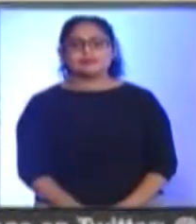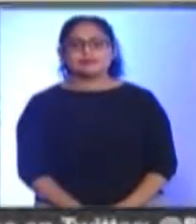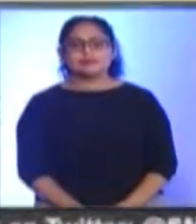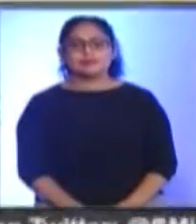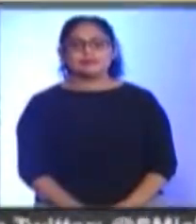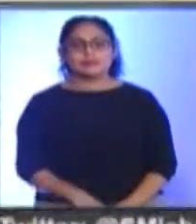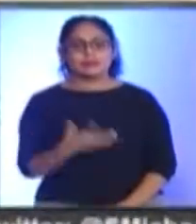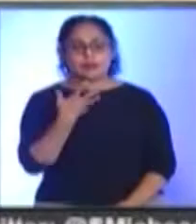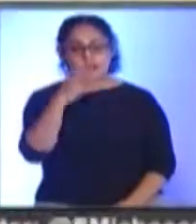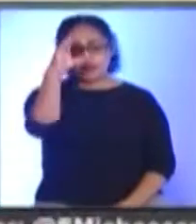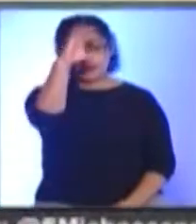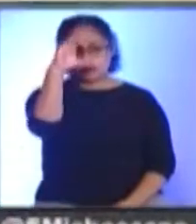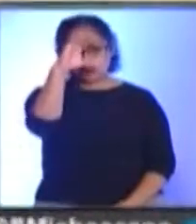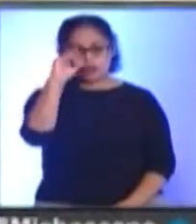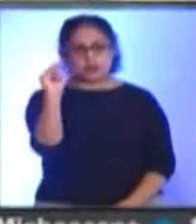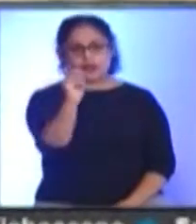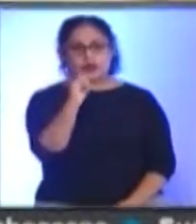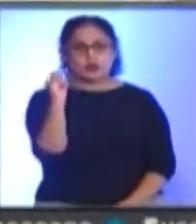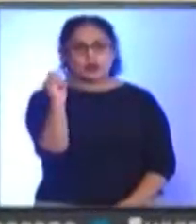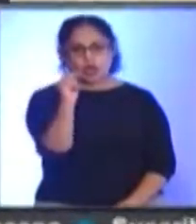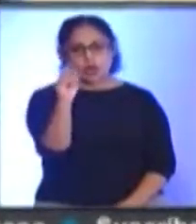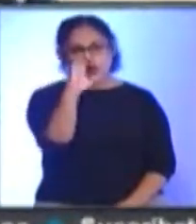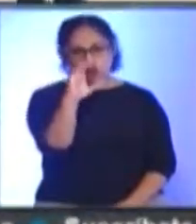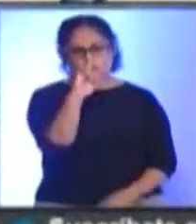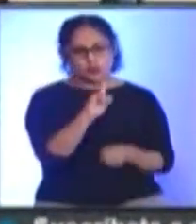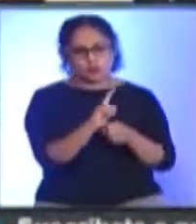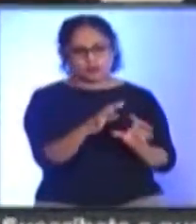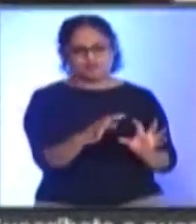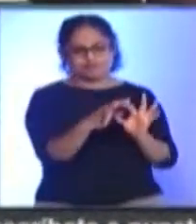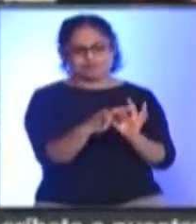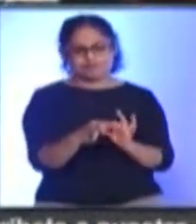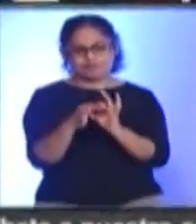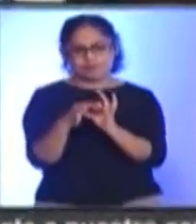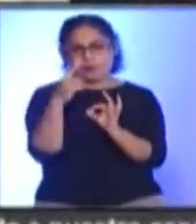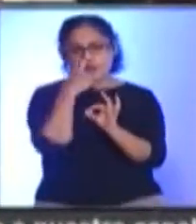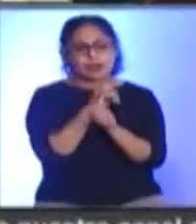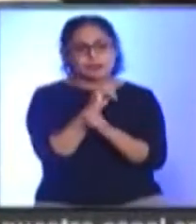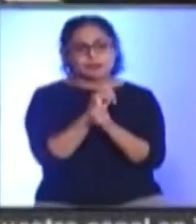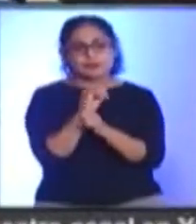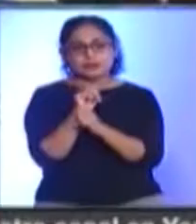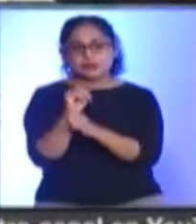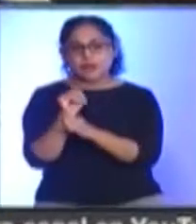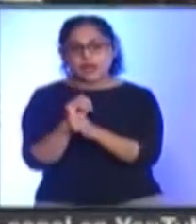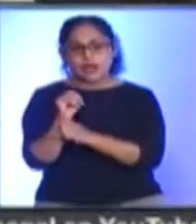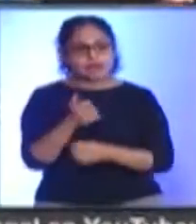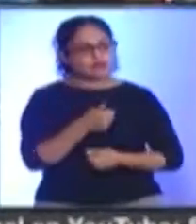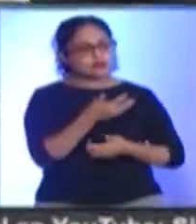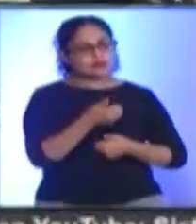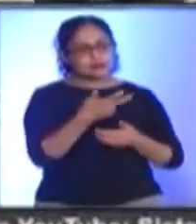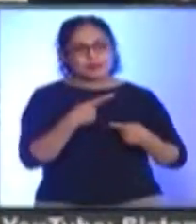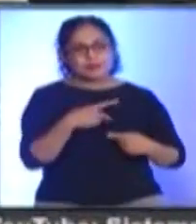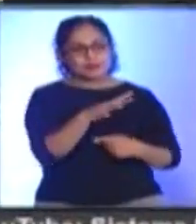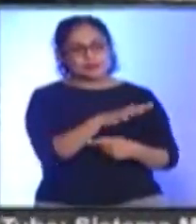La ciencia Y va ligado a procesos De investigación De aportes A la sociedad Ejemplo de ello